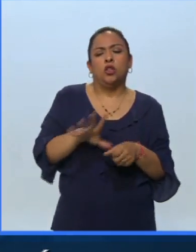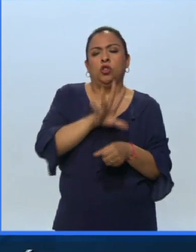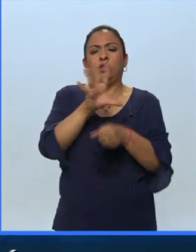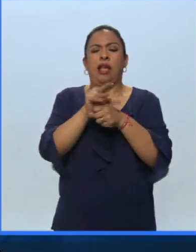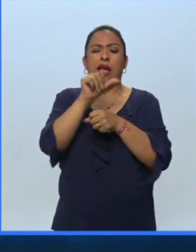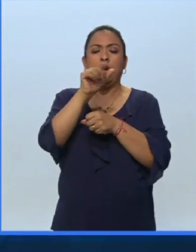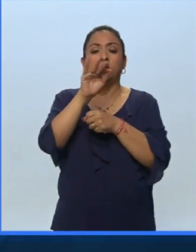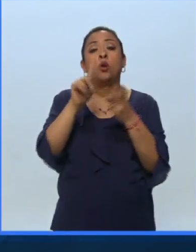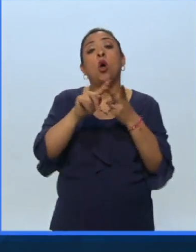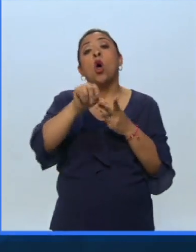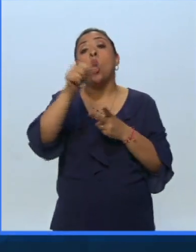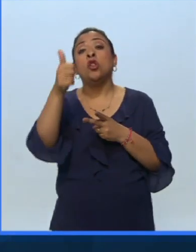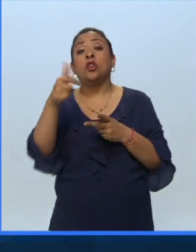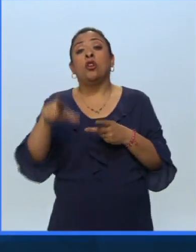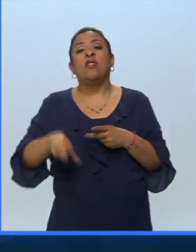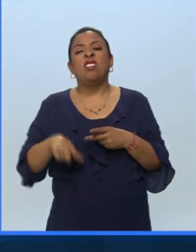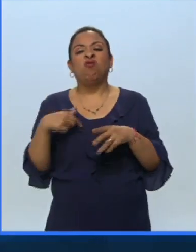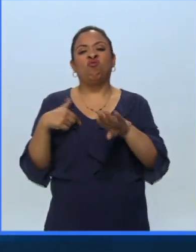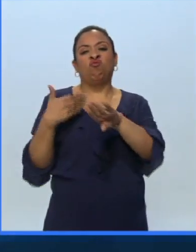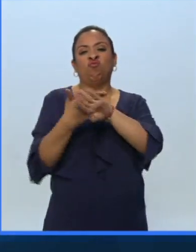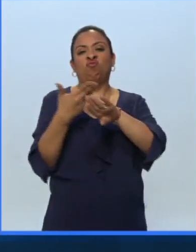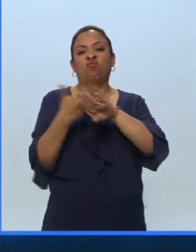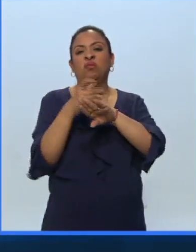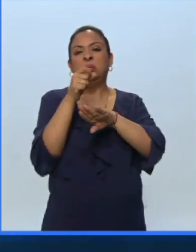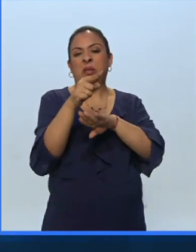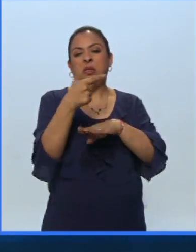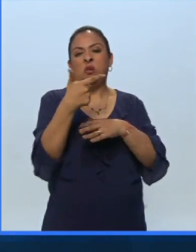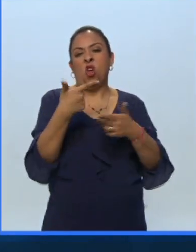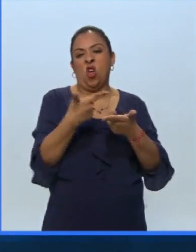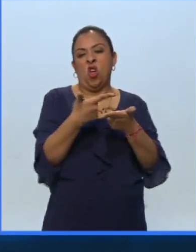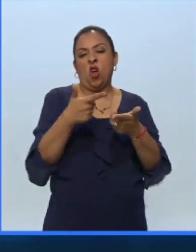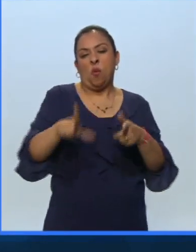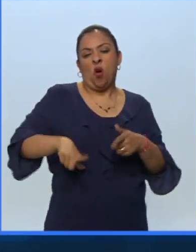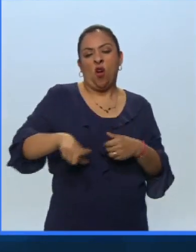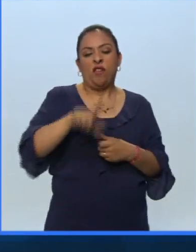que los de aquellos que lucharon contra ese tipo de gobierno